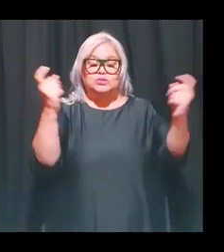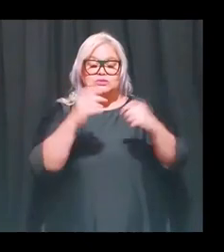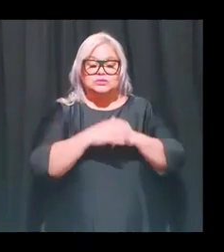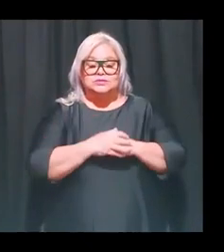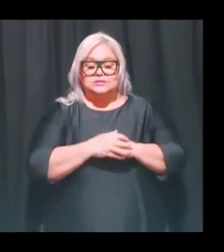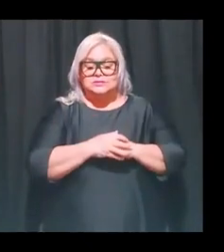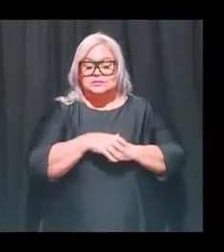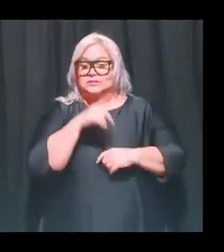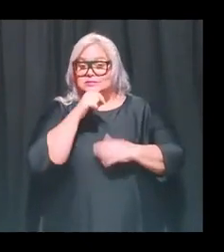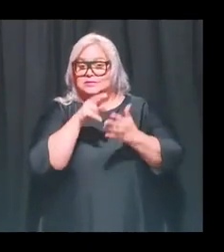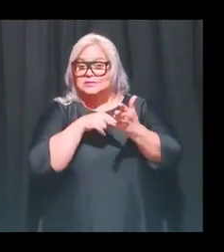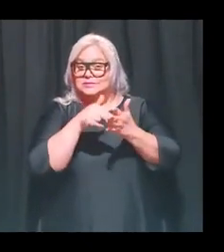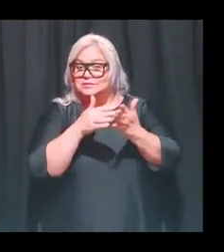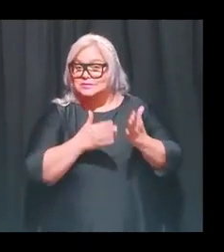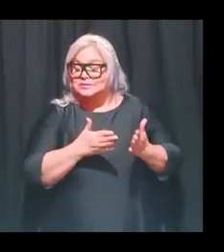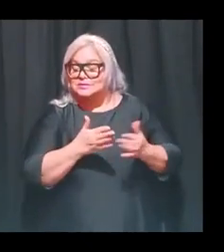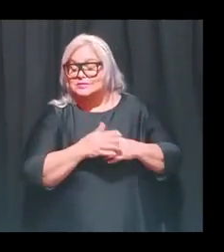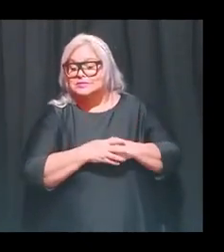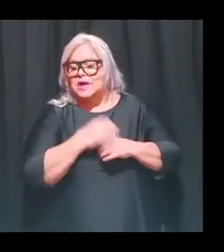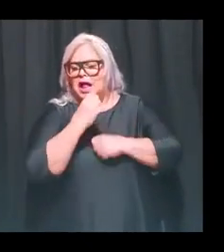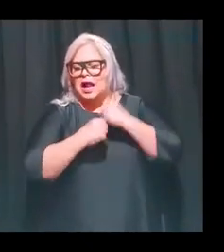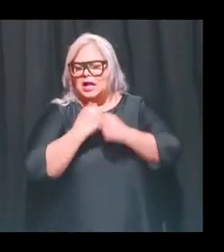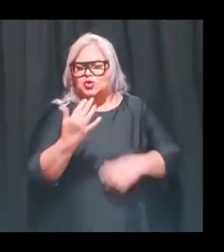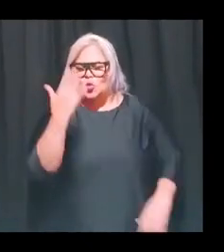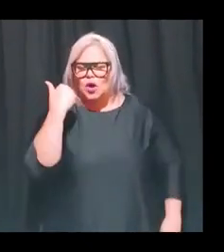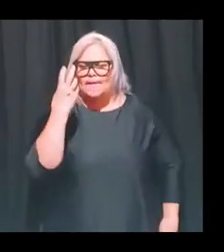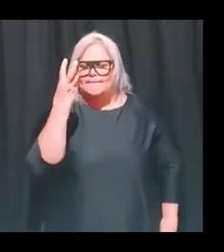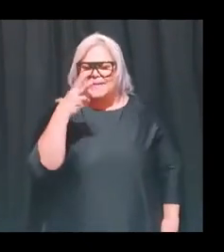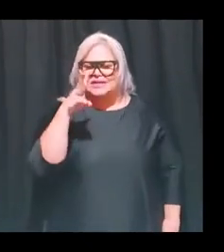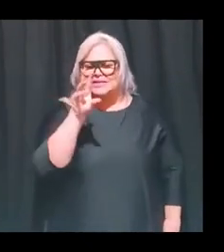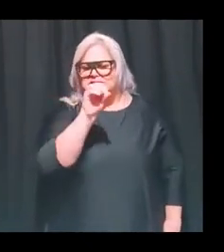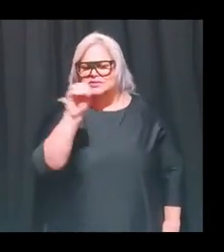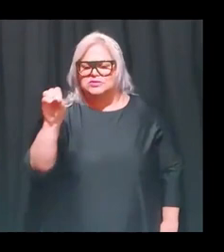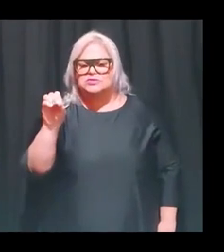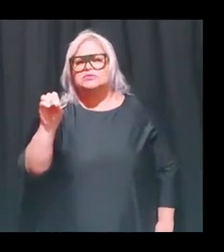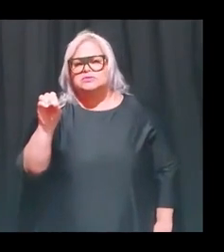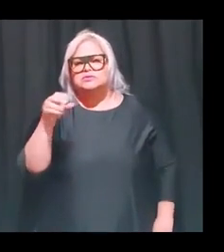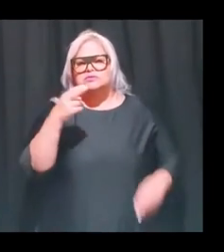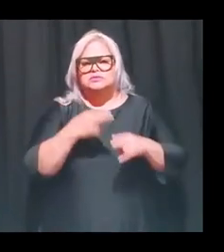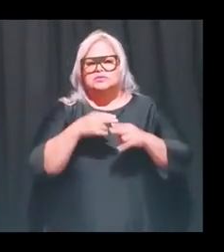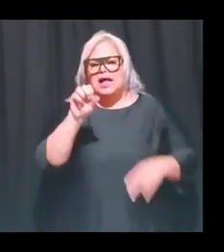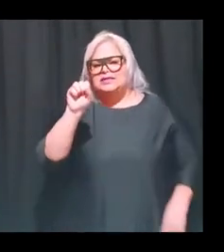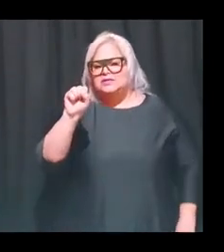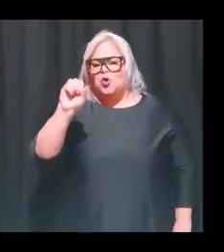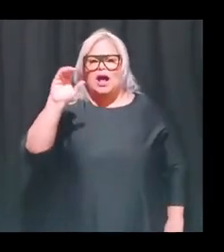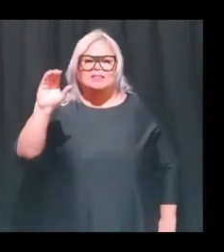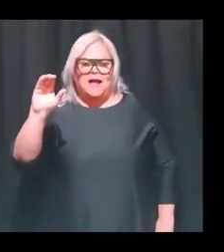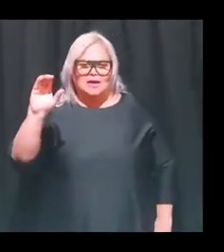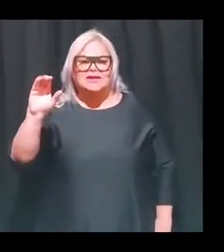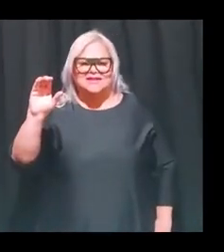los años 1600 de un artista que se llamaba Simón Cantarini.